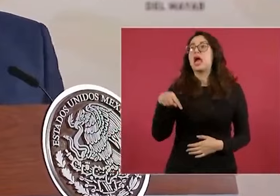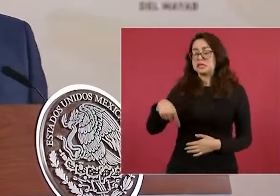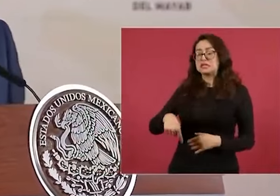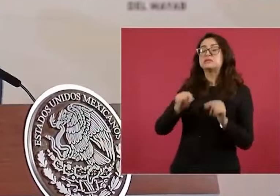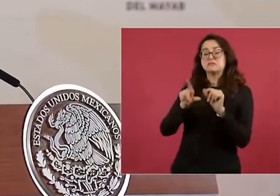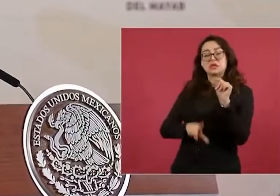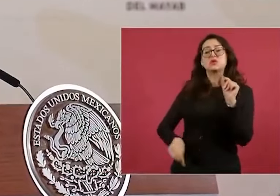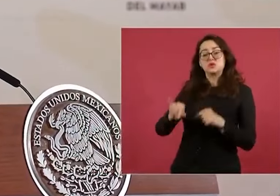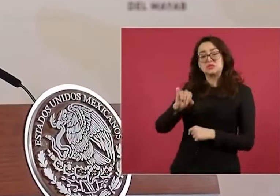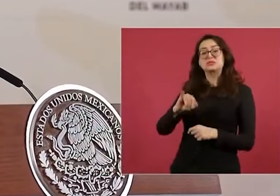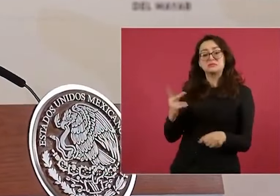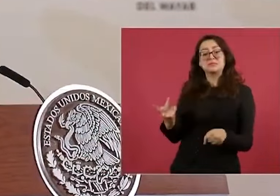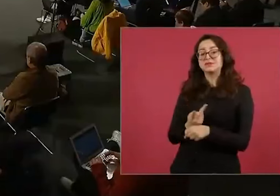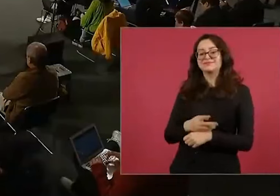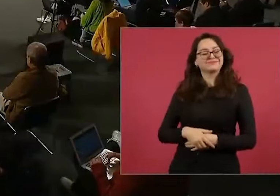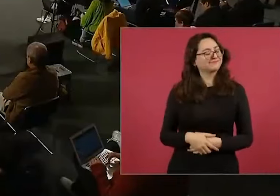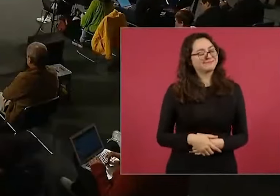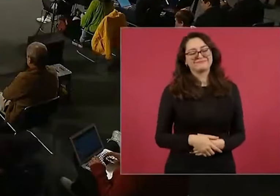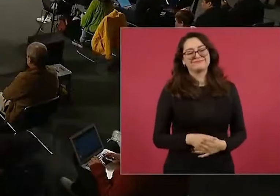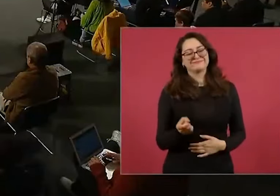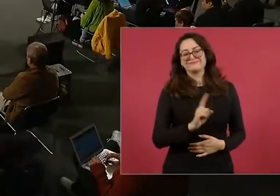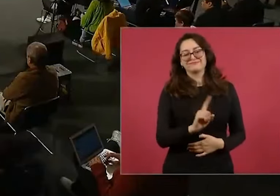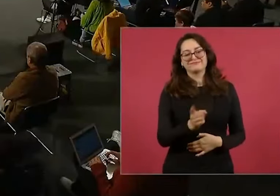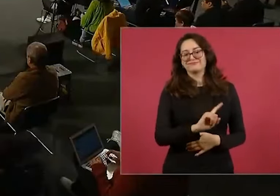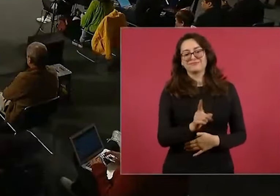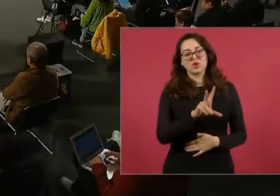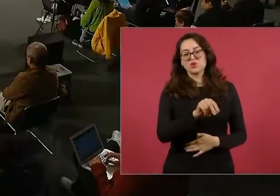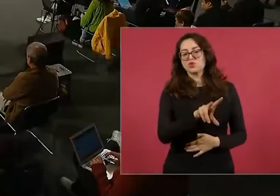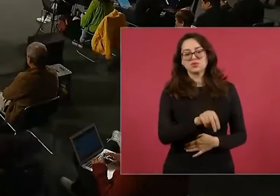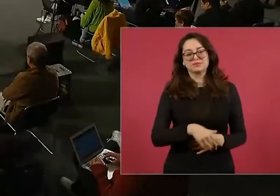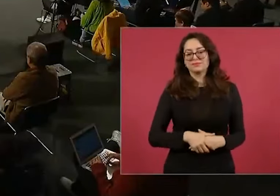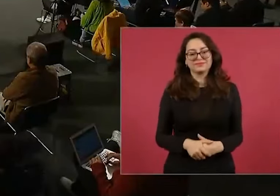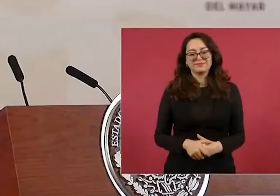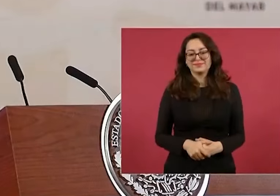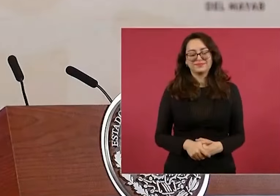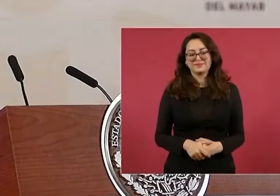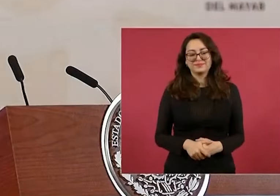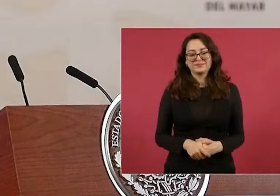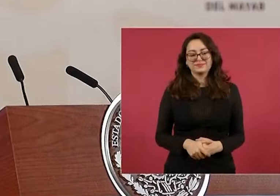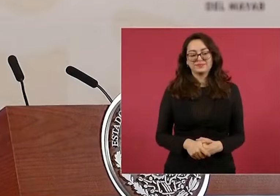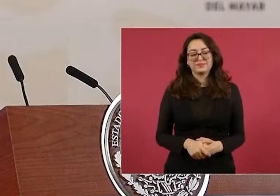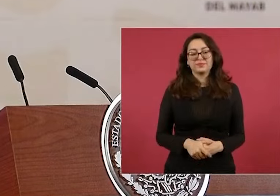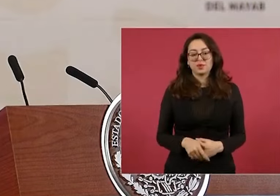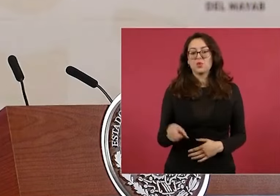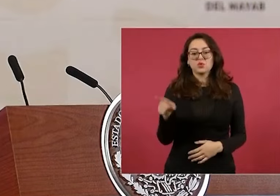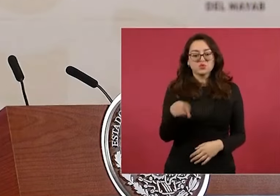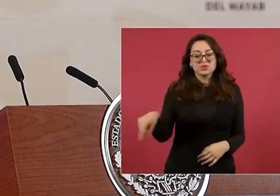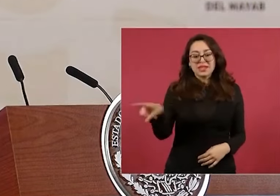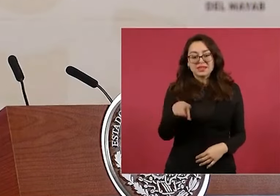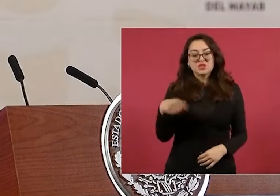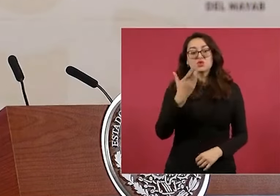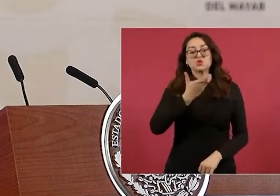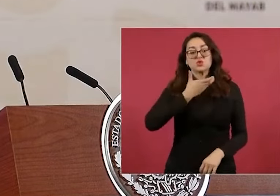de teléfono de celular. Y sobre la posibilidad de que en un futuro comparta nuevamente el número telefónico de algún otro periodista que